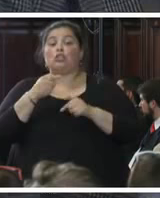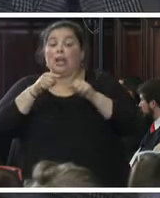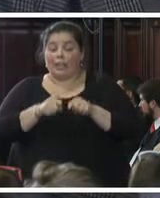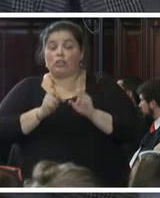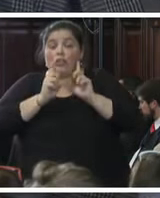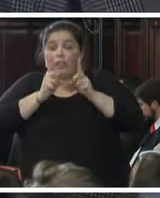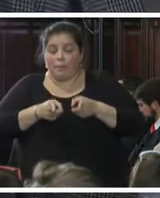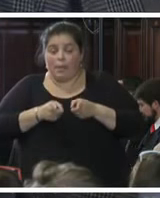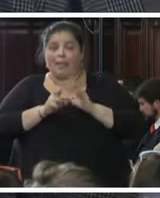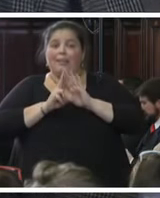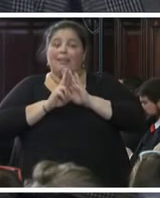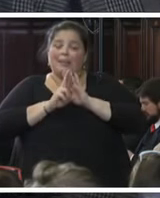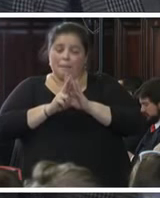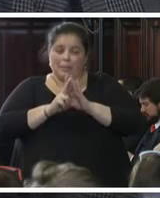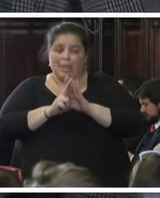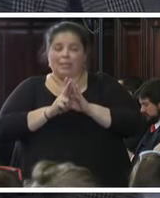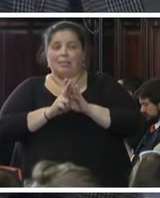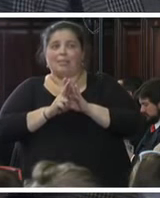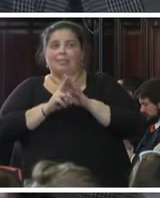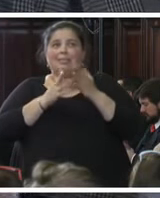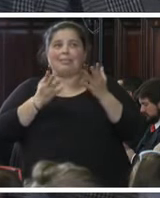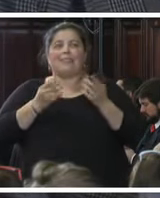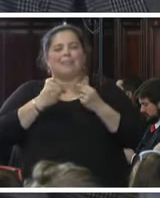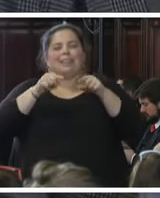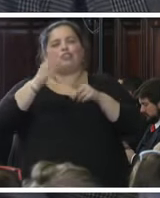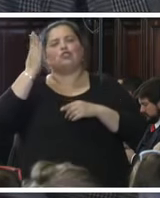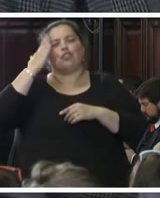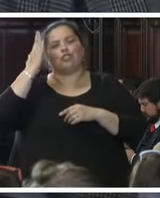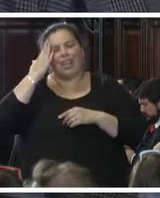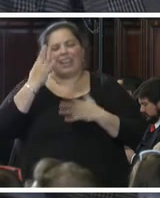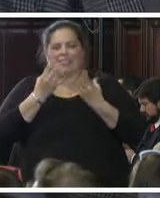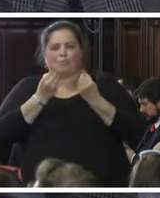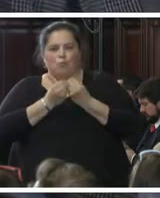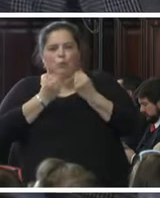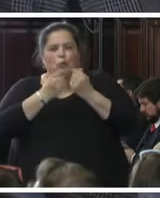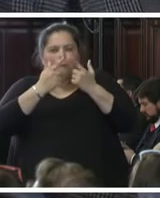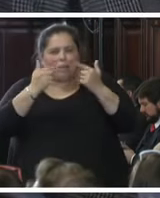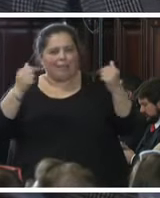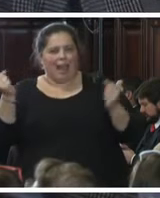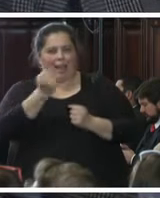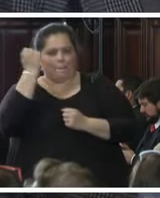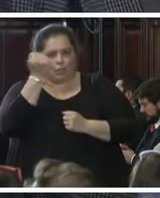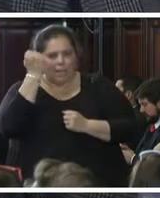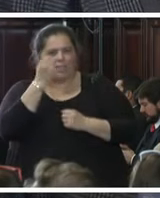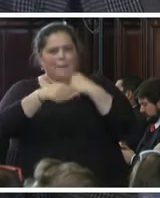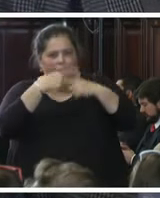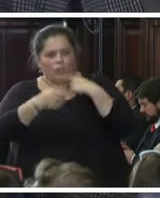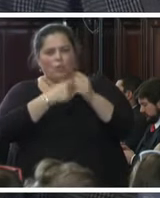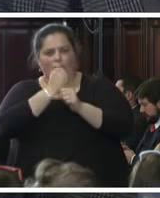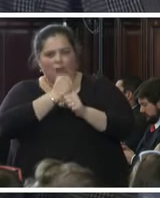representa sé que es una cantidad de material muy importante para trabajar